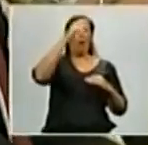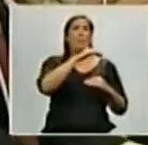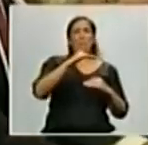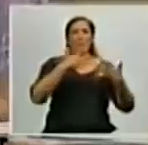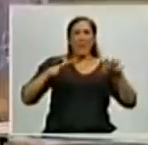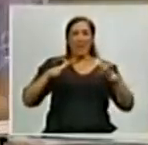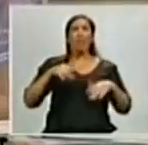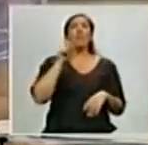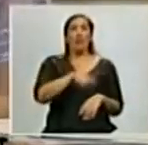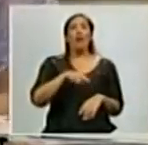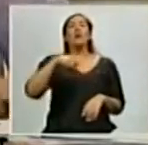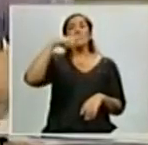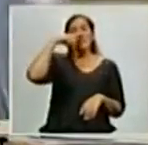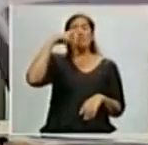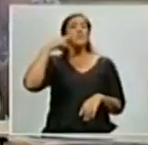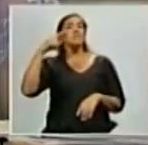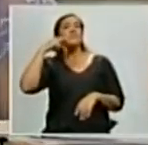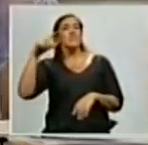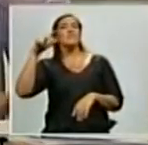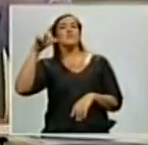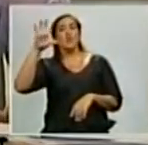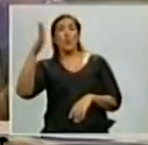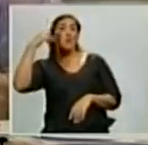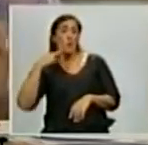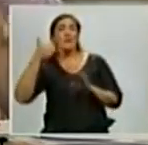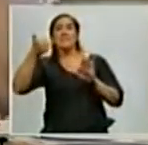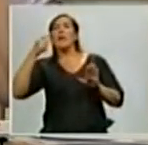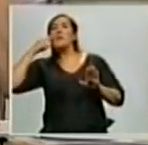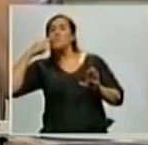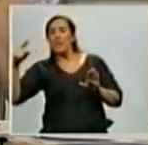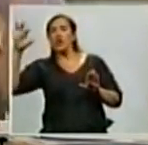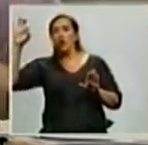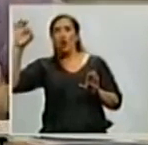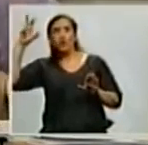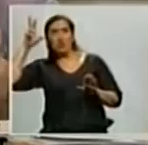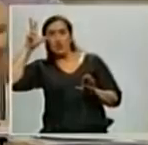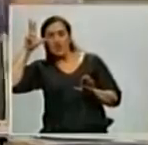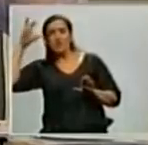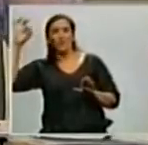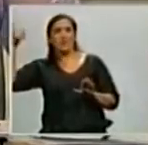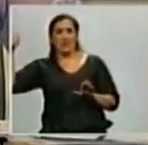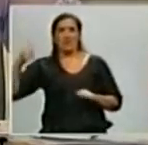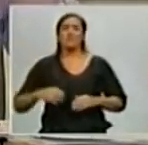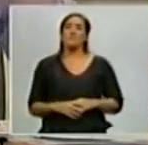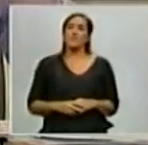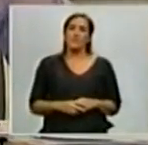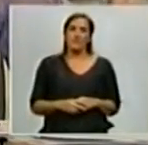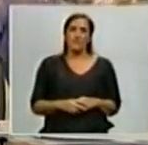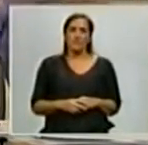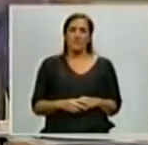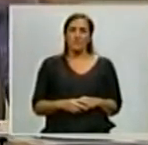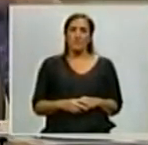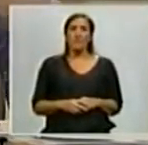.759 a 6.806. Este, sumado al